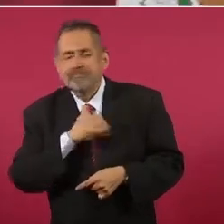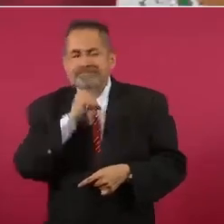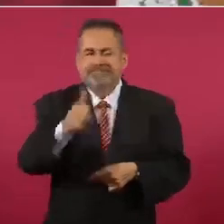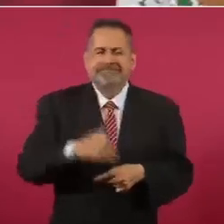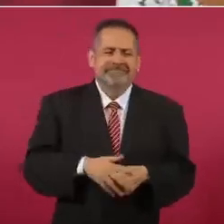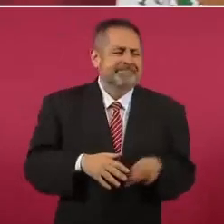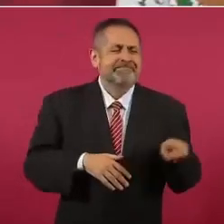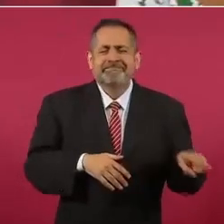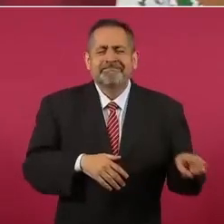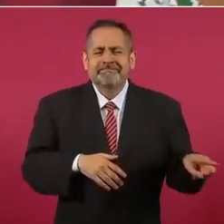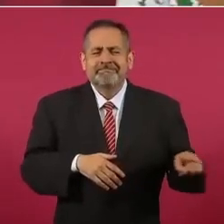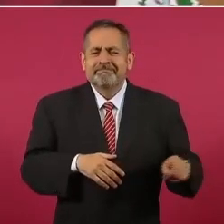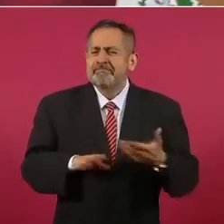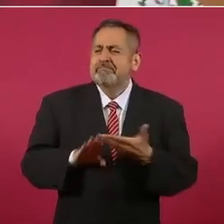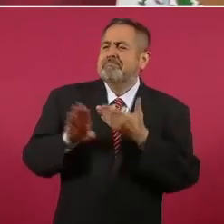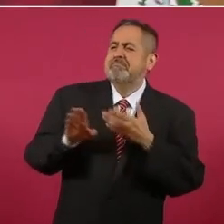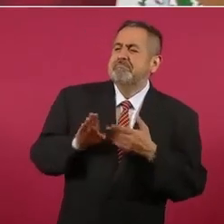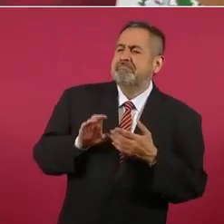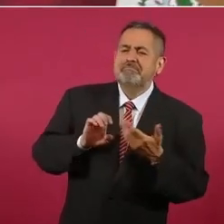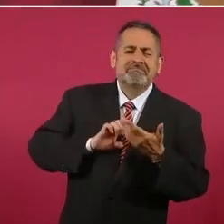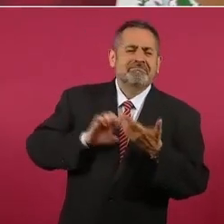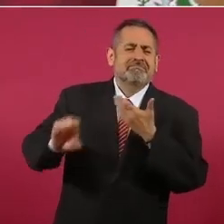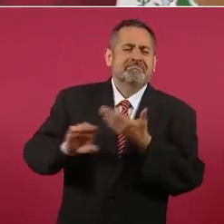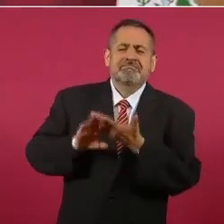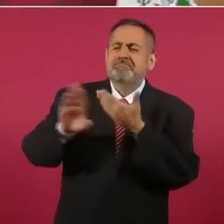son racistas en su mayoría,